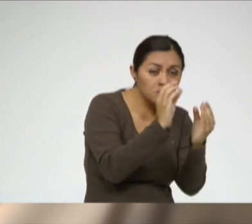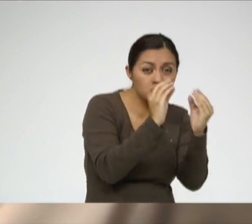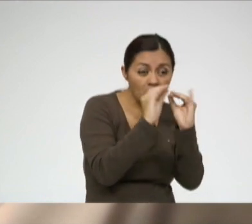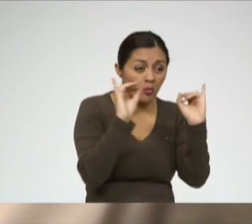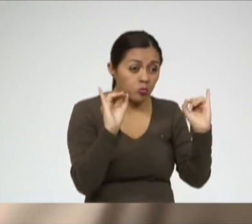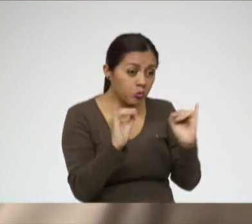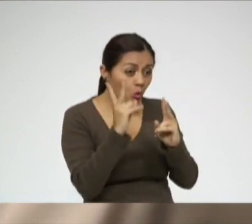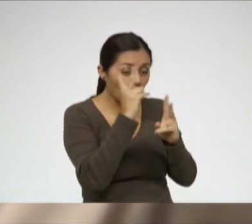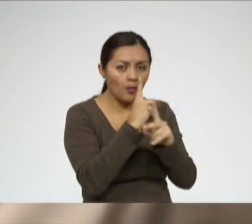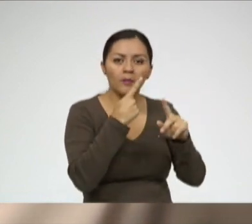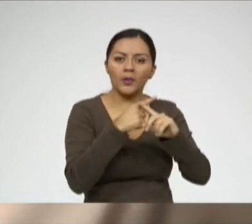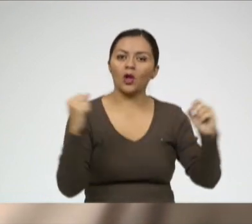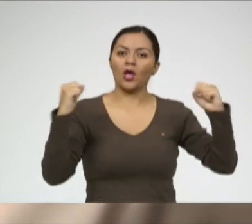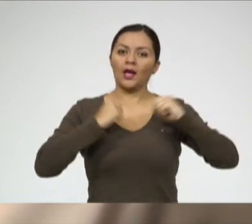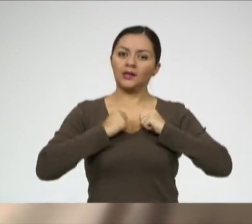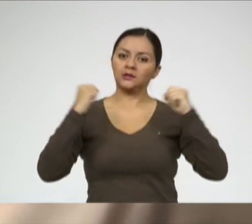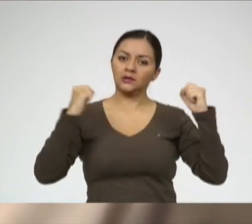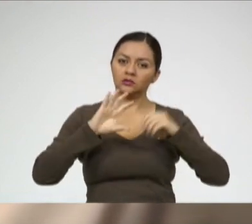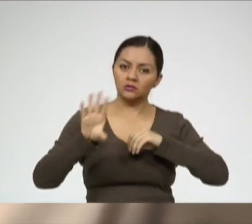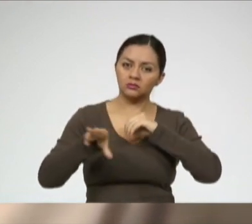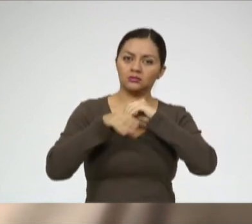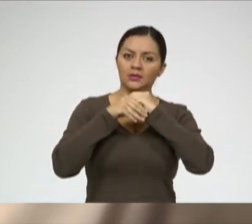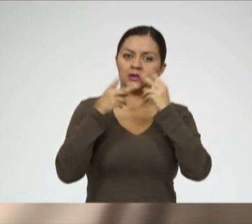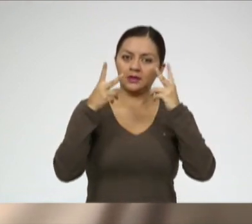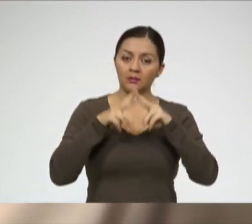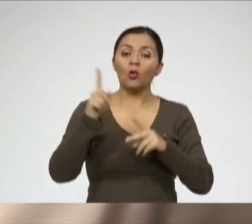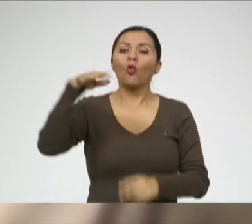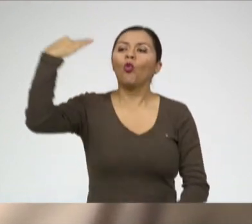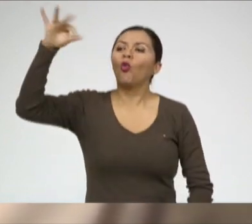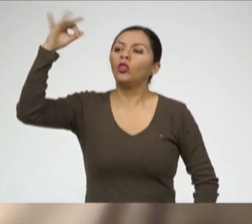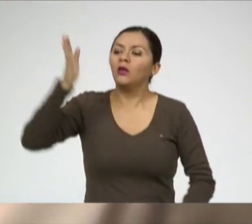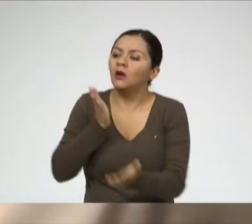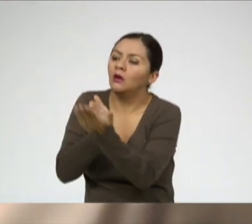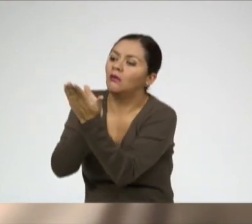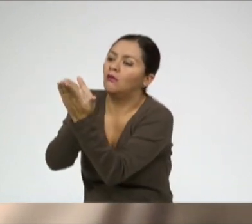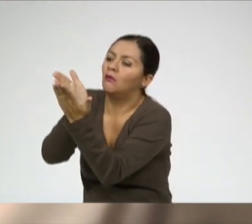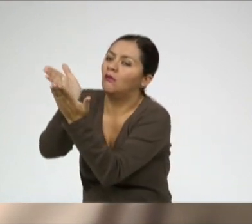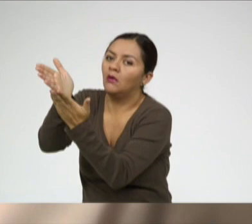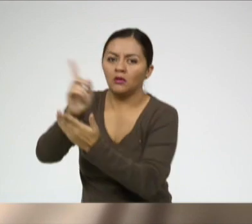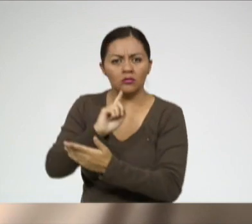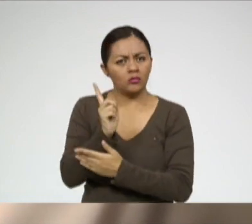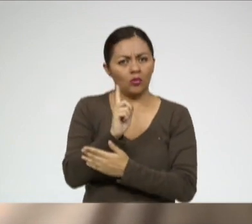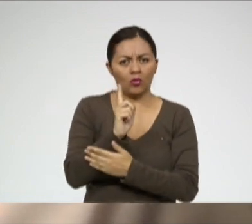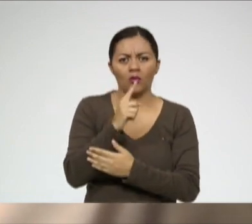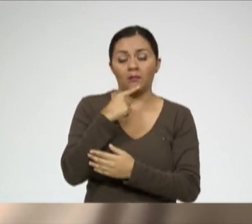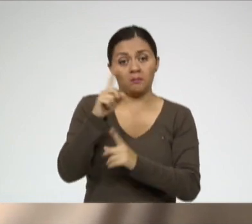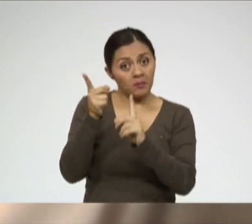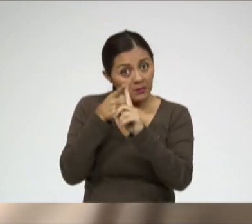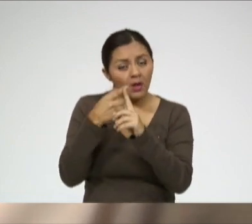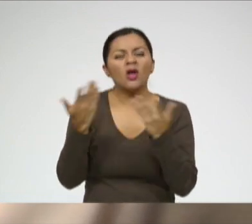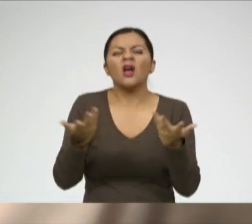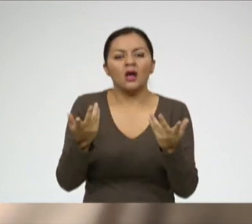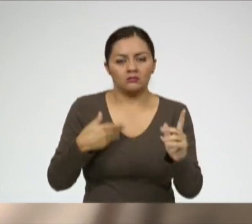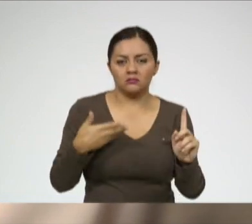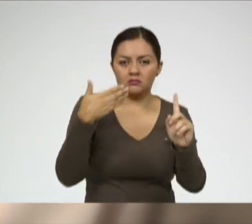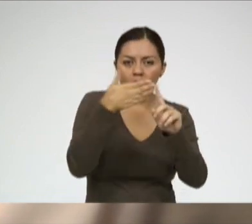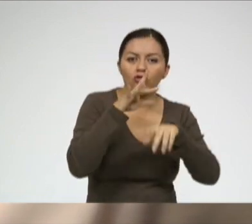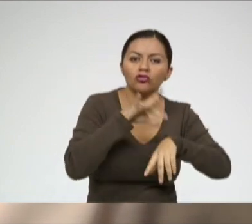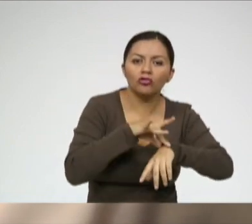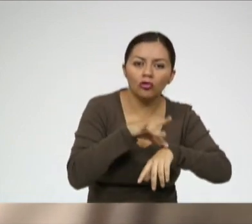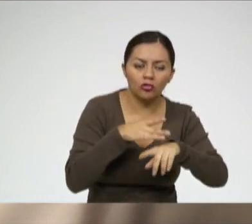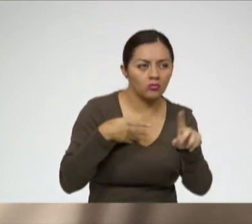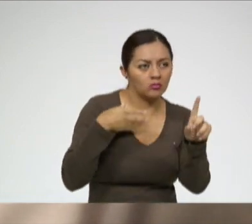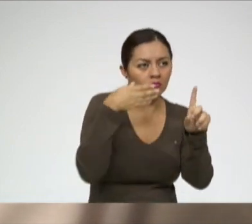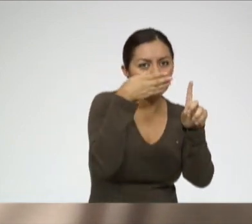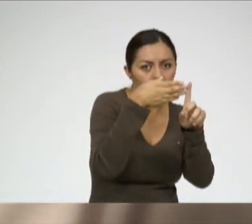ejercicio no es la única opción o el único camino que él debe tomar. Hay dos caminos más. Primero visitar a un médico y saber que todo